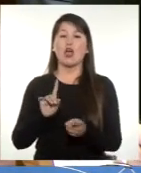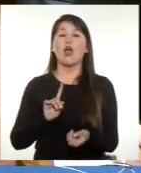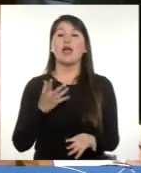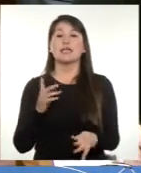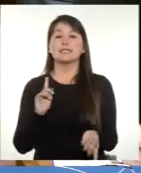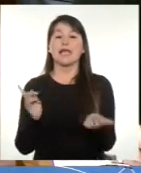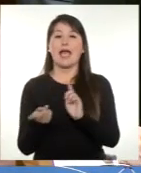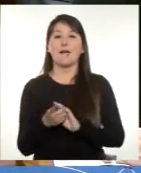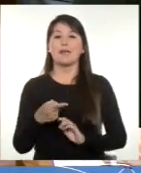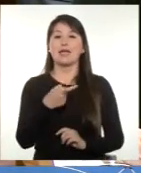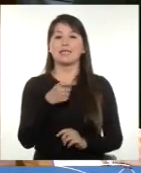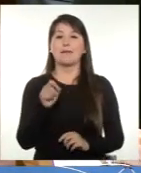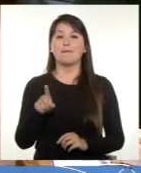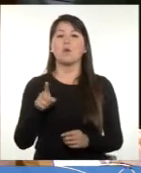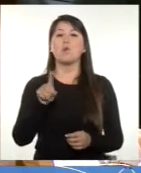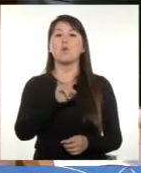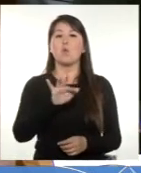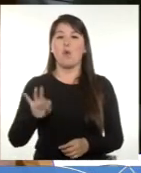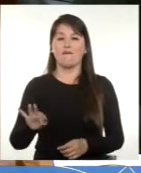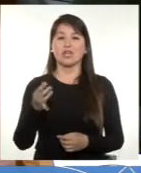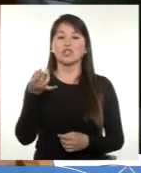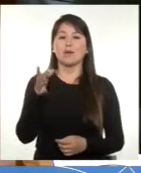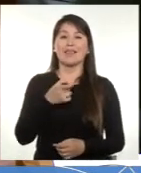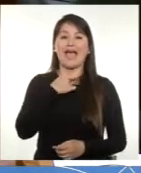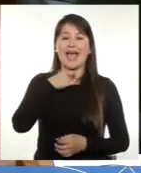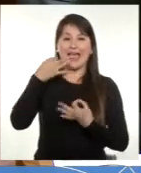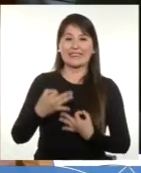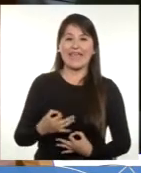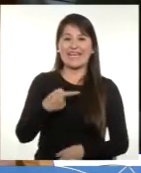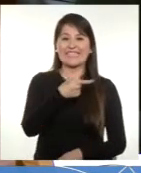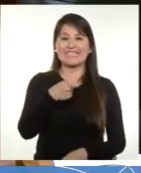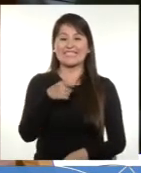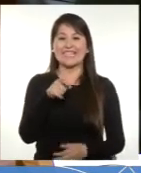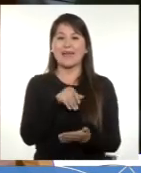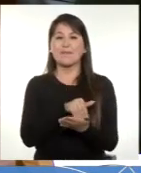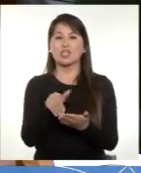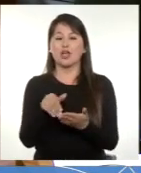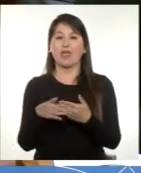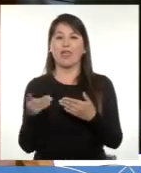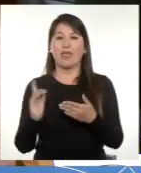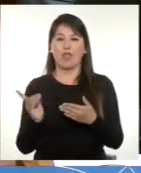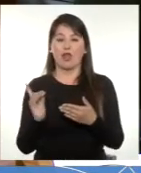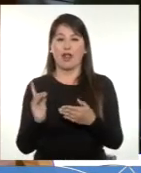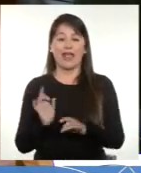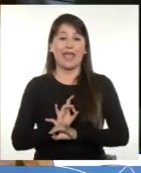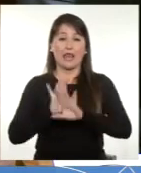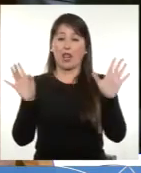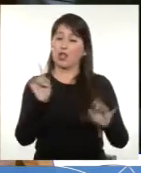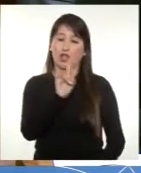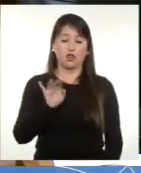UF. Pero solo se refuerza el Fondo de Garantía en 100 millones de dólares, lo cual es claramente